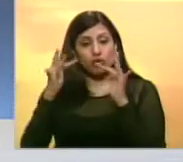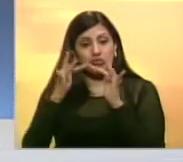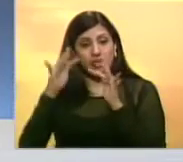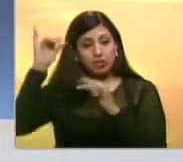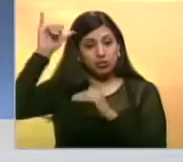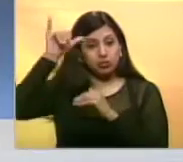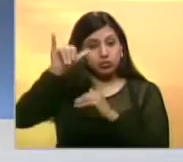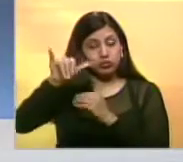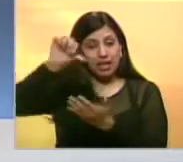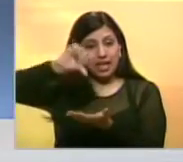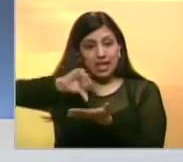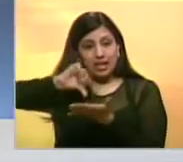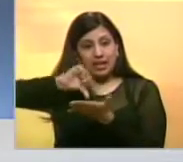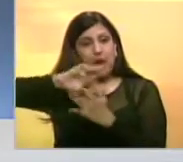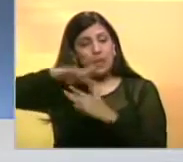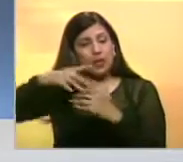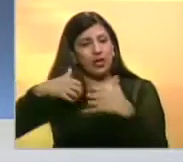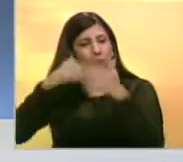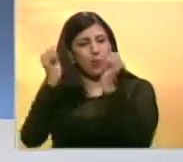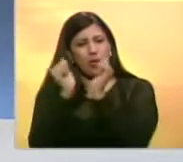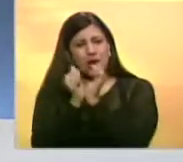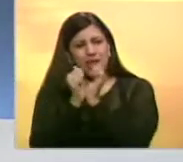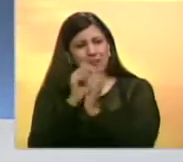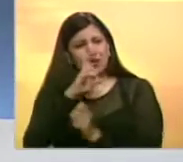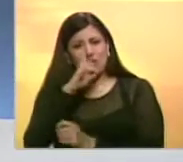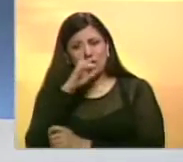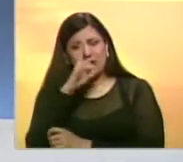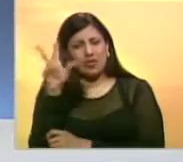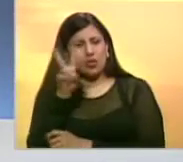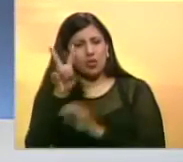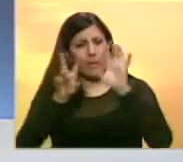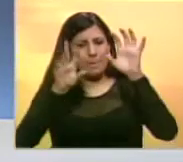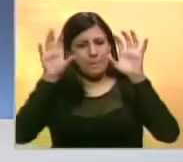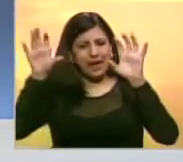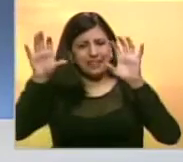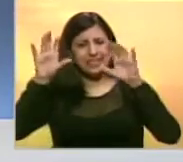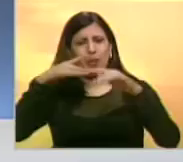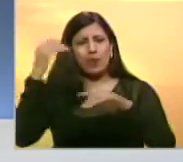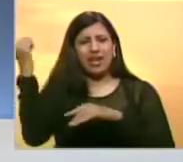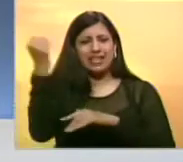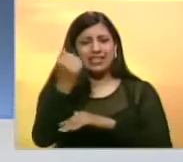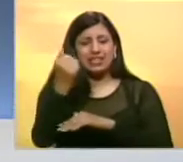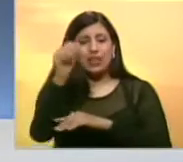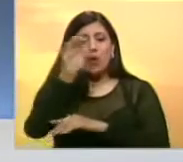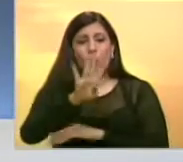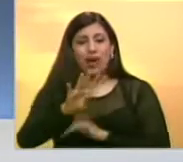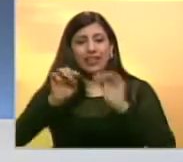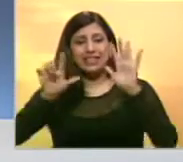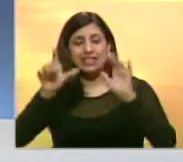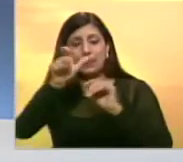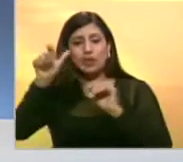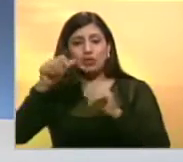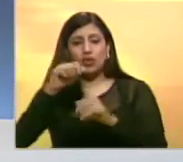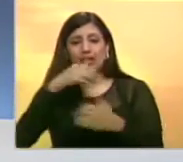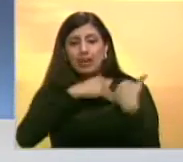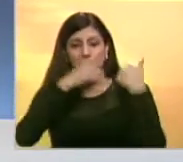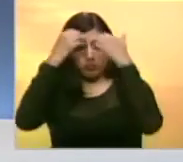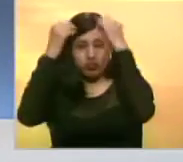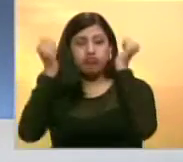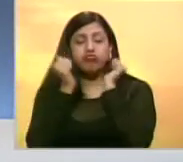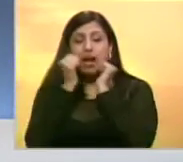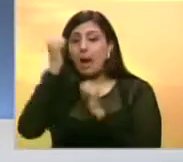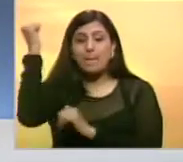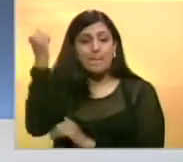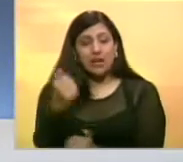aéreas con Irán en medio de un conflicto diplomático entre ambas naciones tras la ejecución de 47 acusados de terrorismo uno de